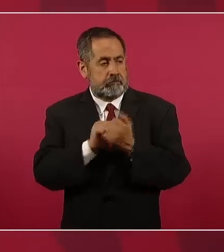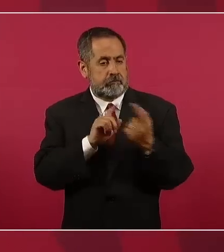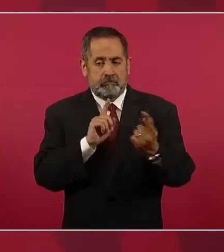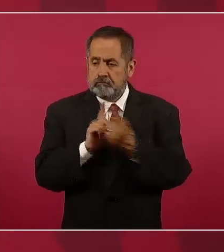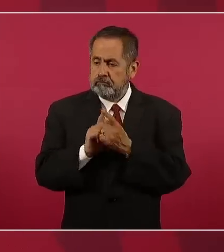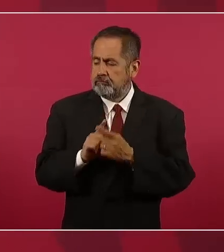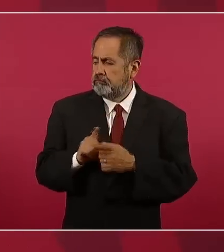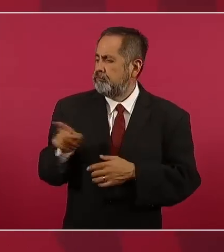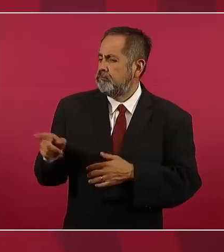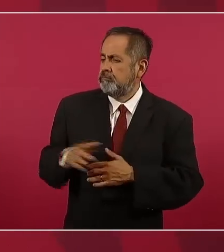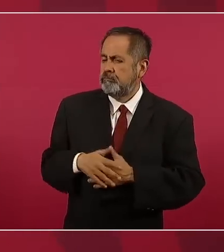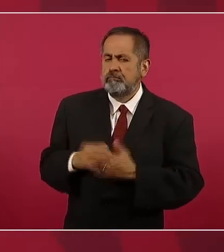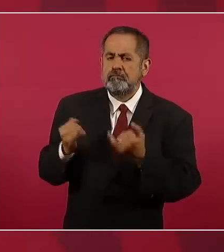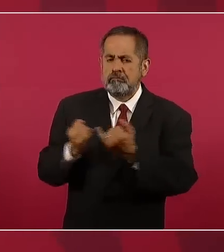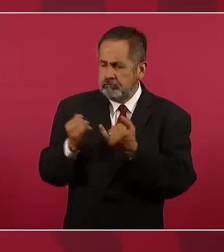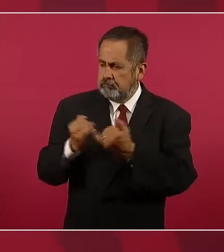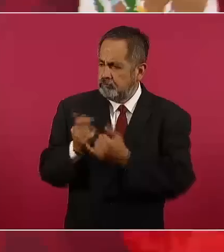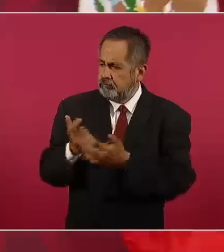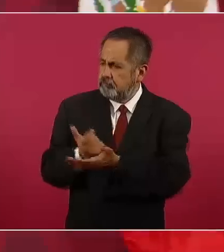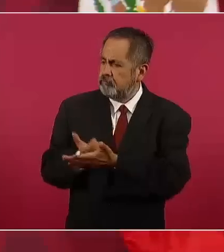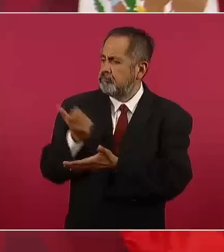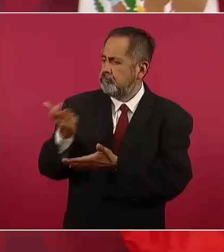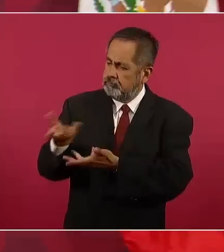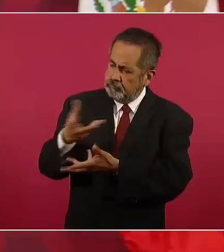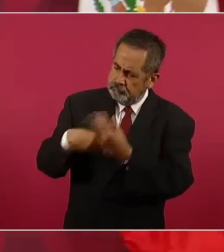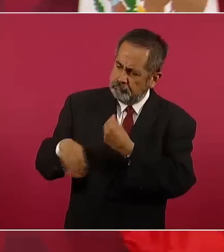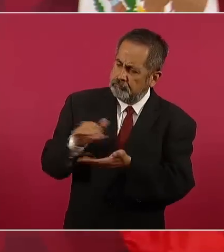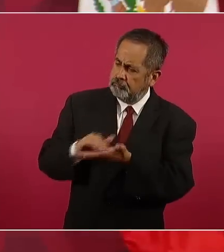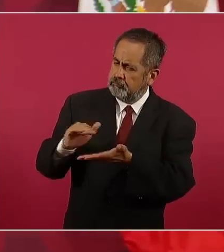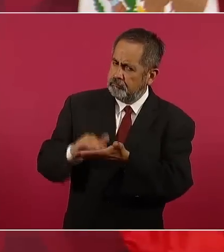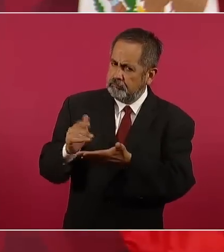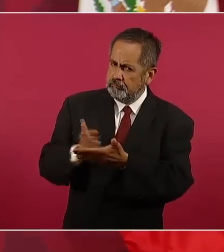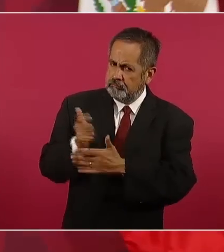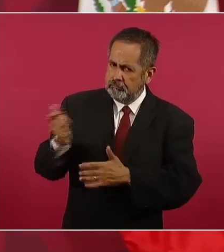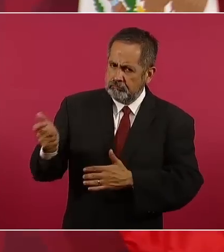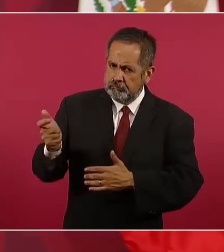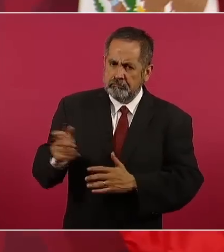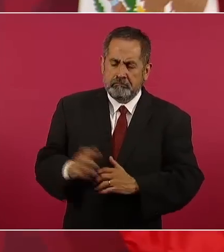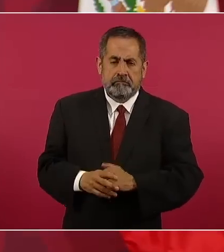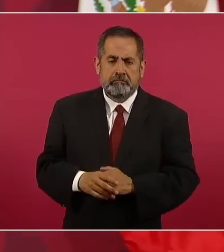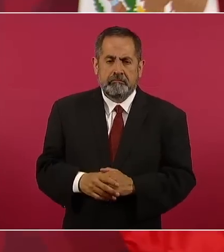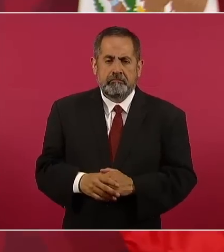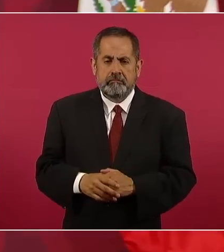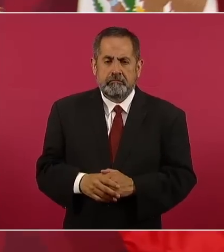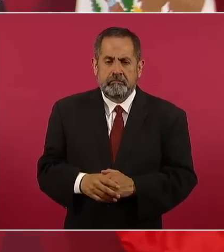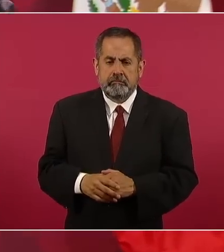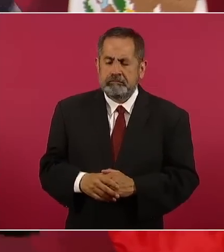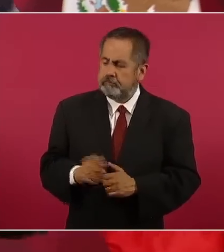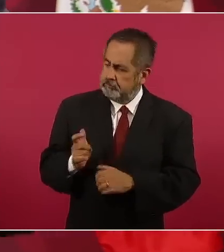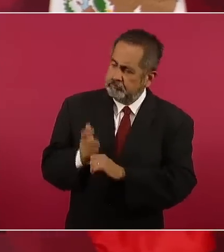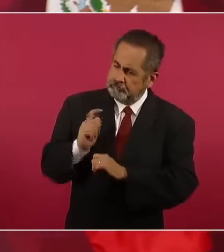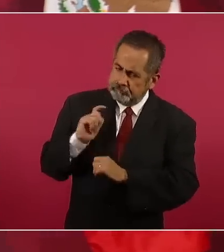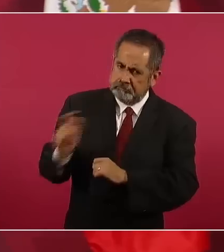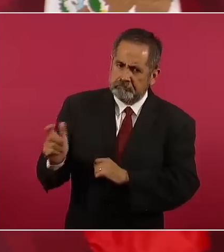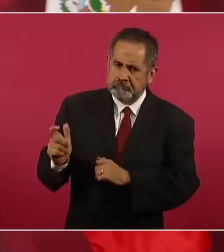decirnos, vamos a reparar el daño, les vamos a pagar